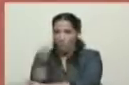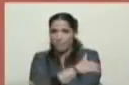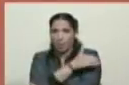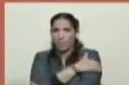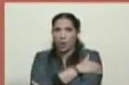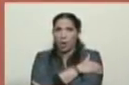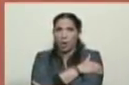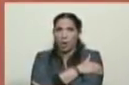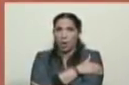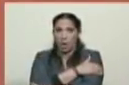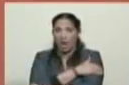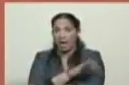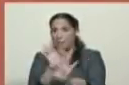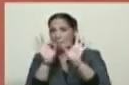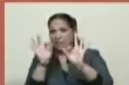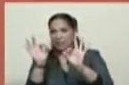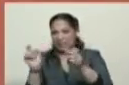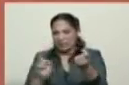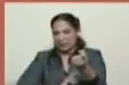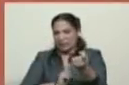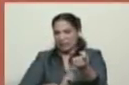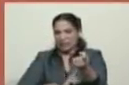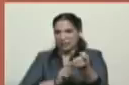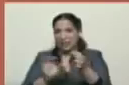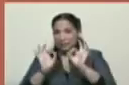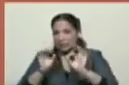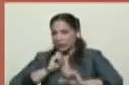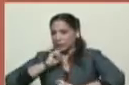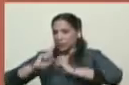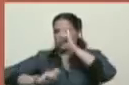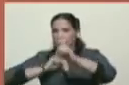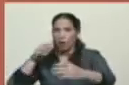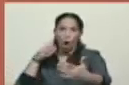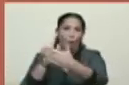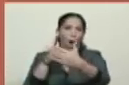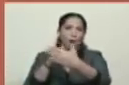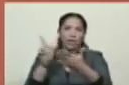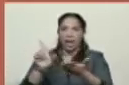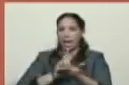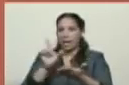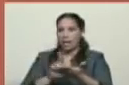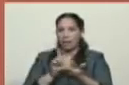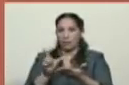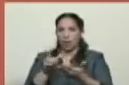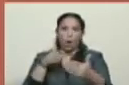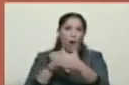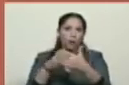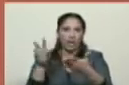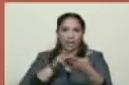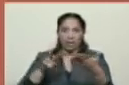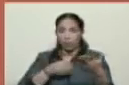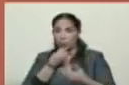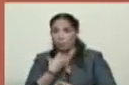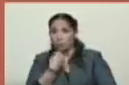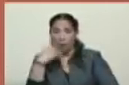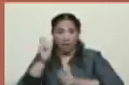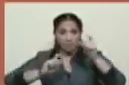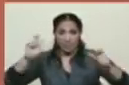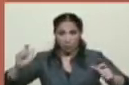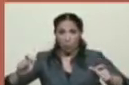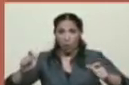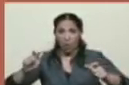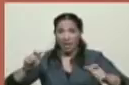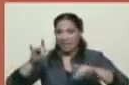alergia, especial animalversión contra los libros y contra la lectura. La buena gente de Mike Pence